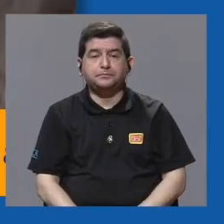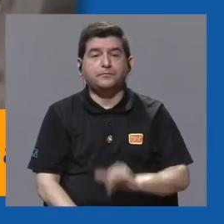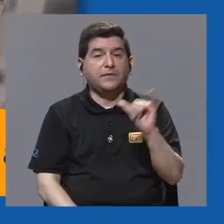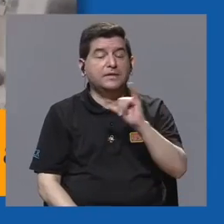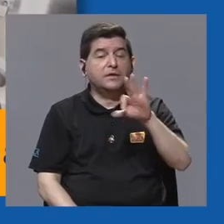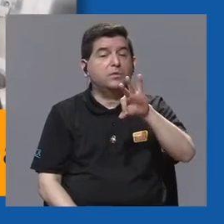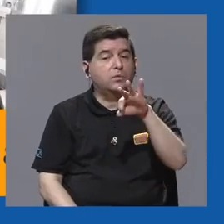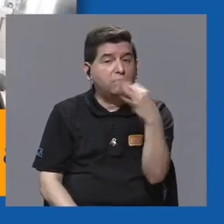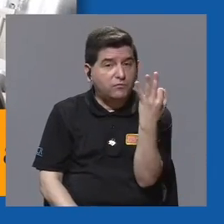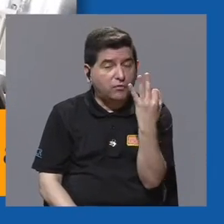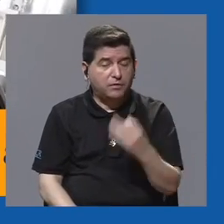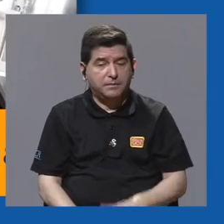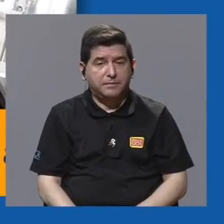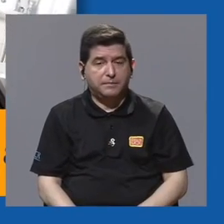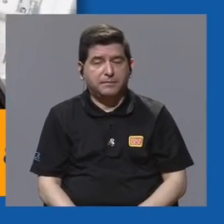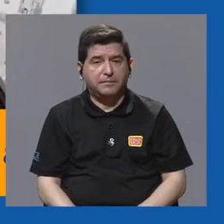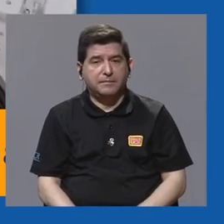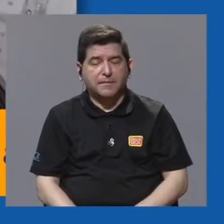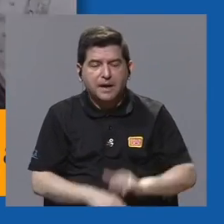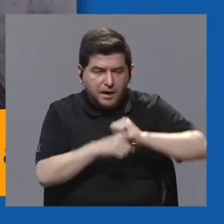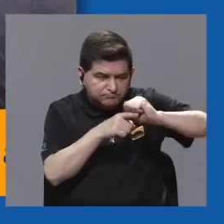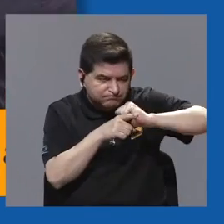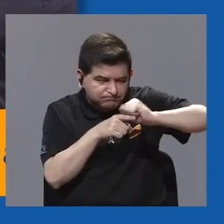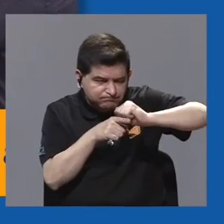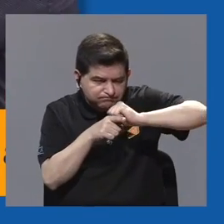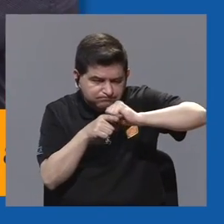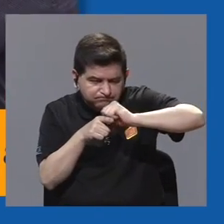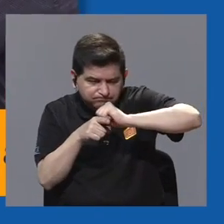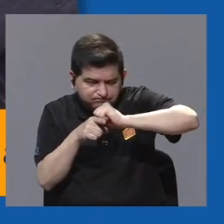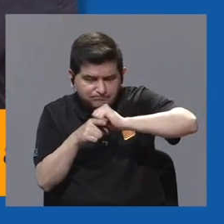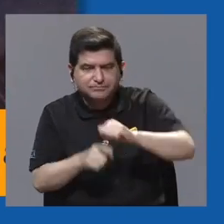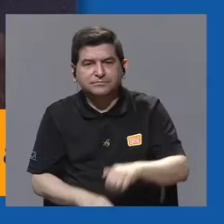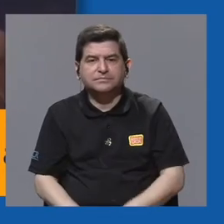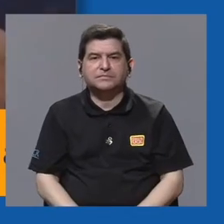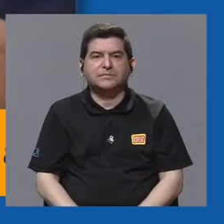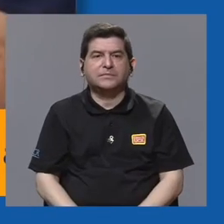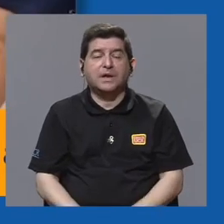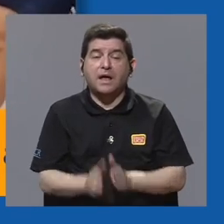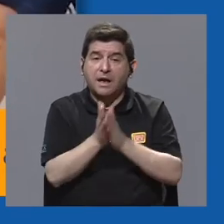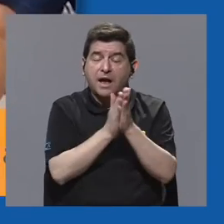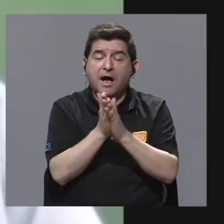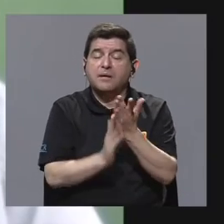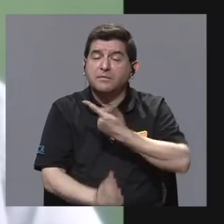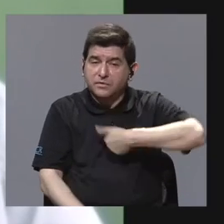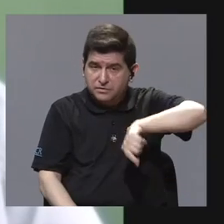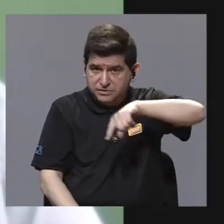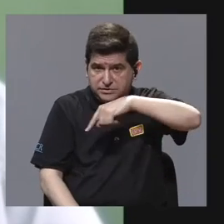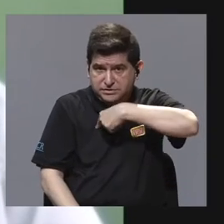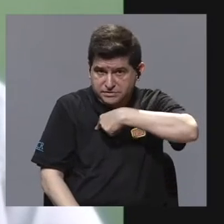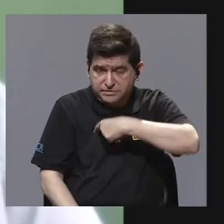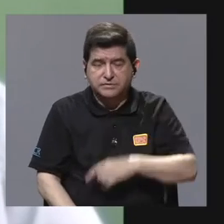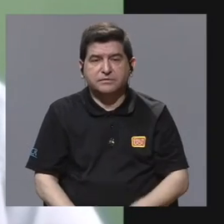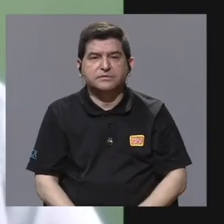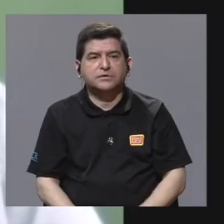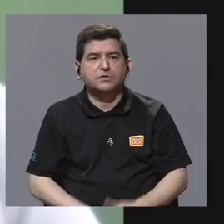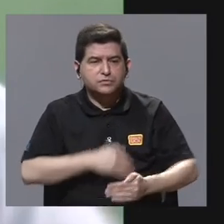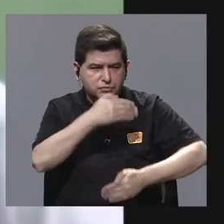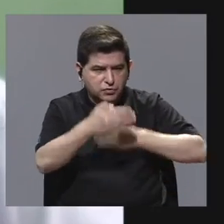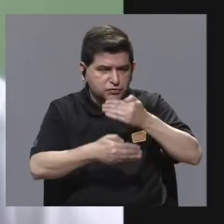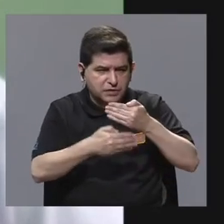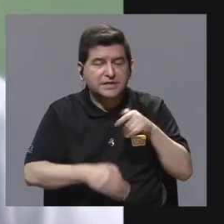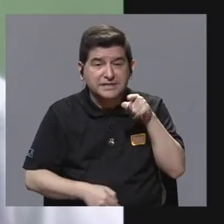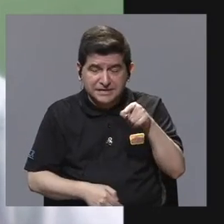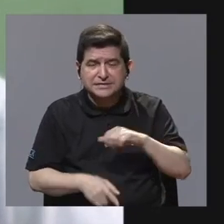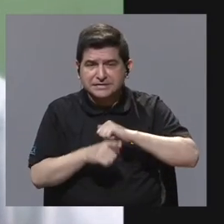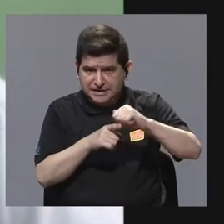Asimismo, en la parte del entrenamiento y aprovechando también el proceso